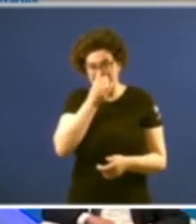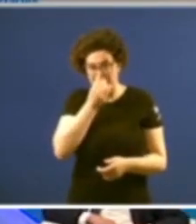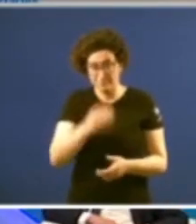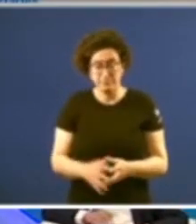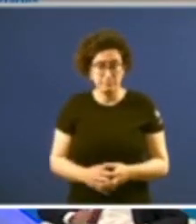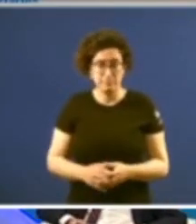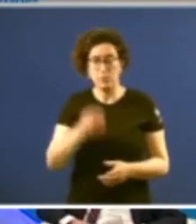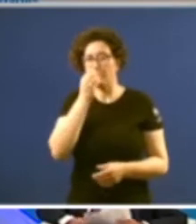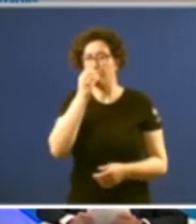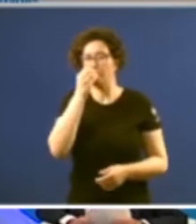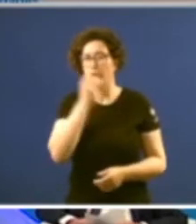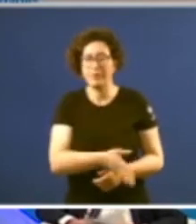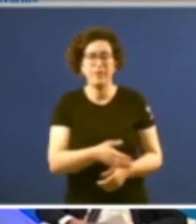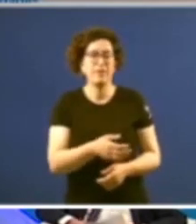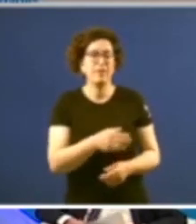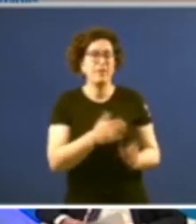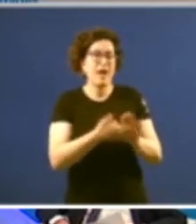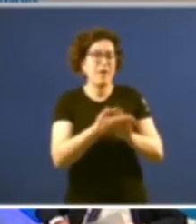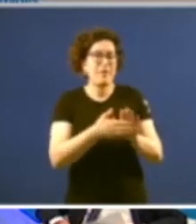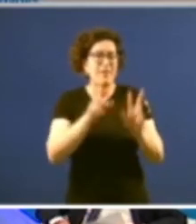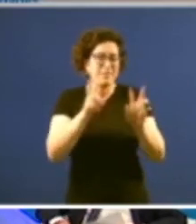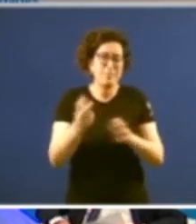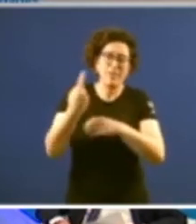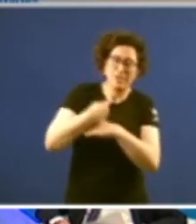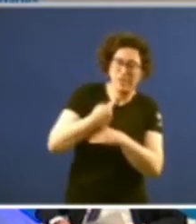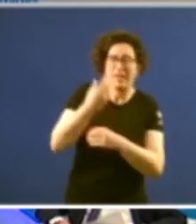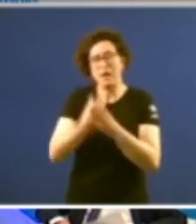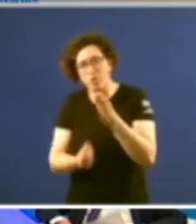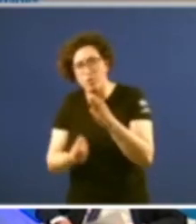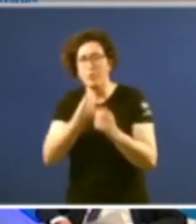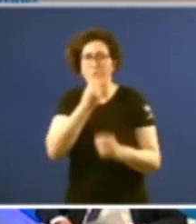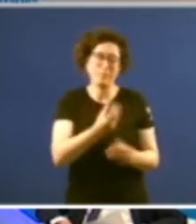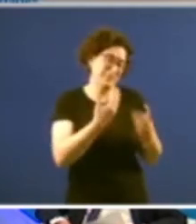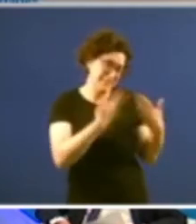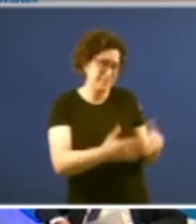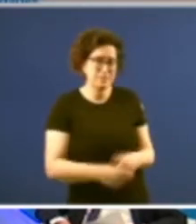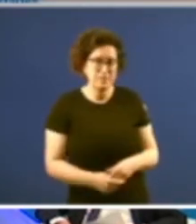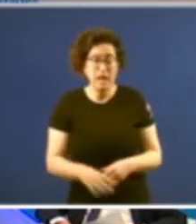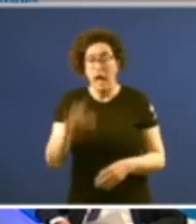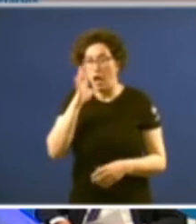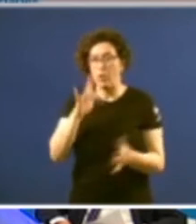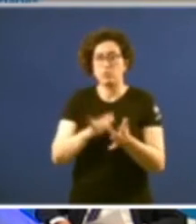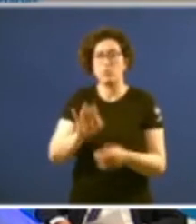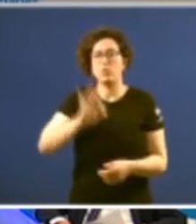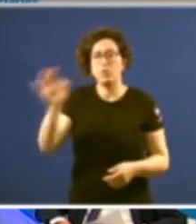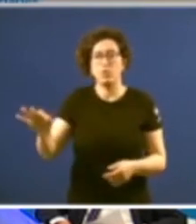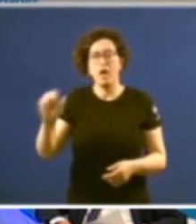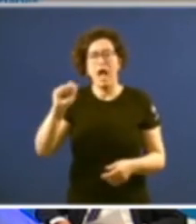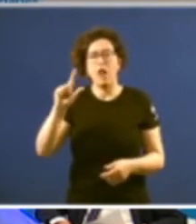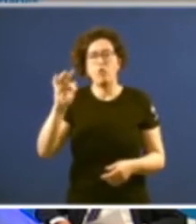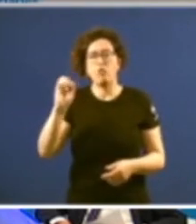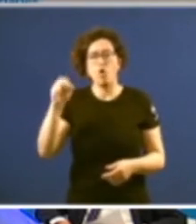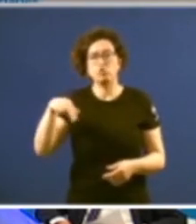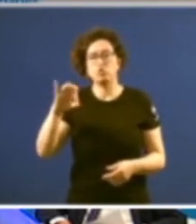Pois moi ben por falar da obriga e do rol a xogar entón agora moitas gracias chegou a quenda de Alfonso Ribeiro